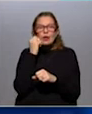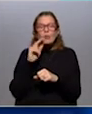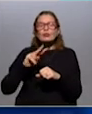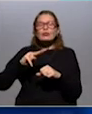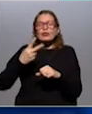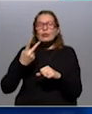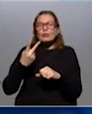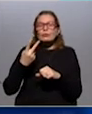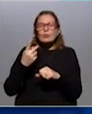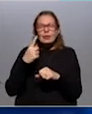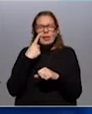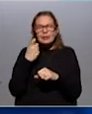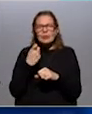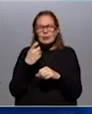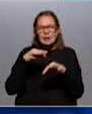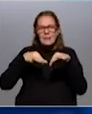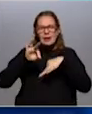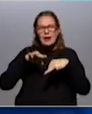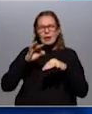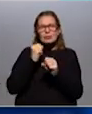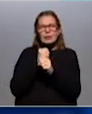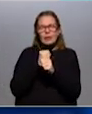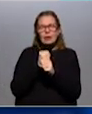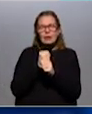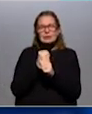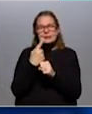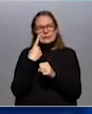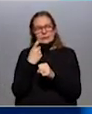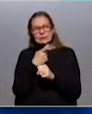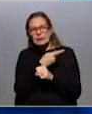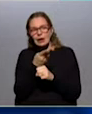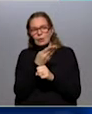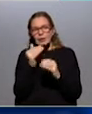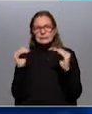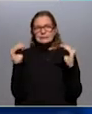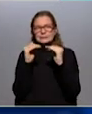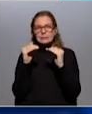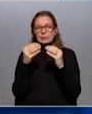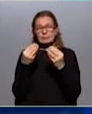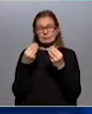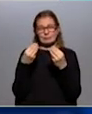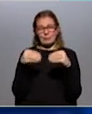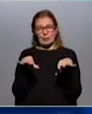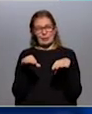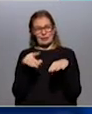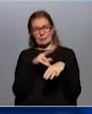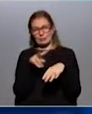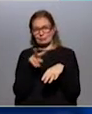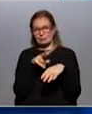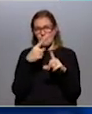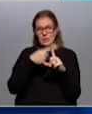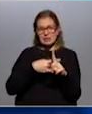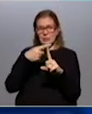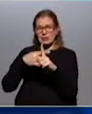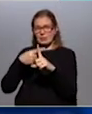principio a la hora de enfrentarte a datos del mercado laboral, es tratar de obtener una señal un poco más estable para no perderte en ese ruido mensual que es producto de la